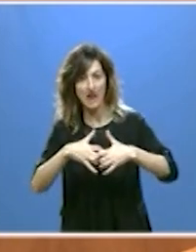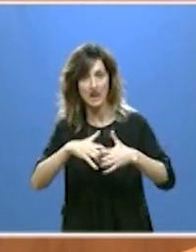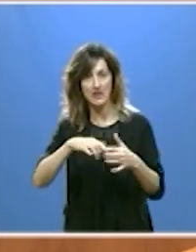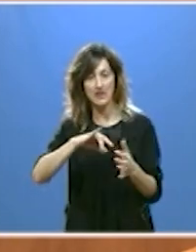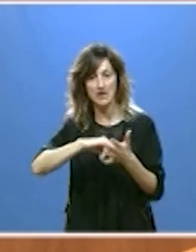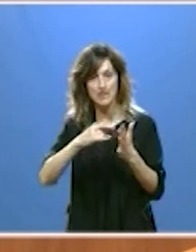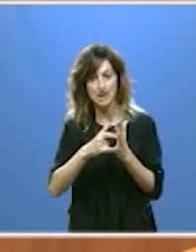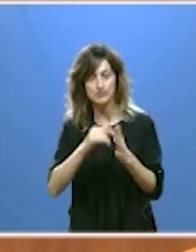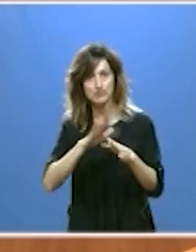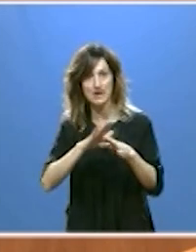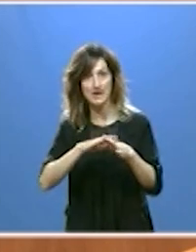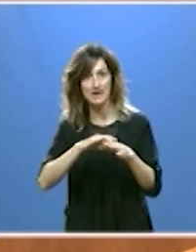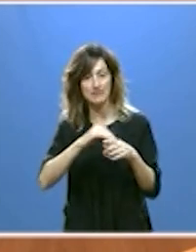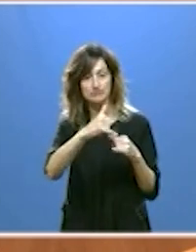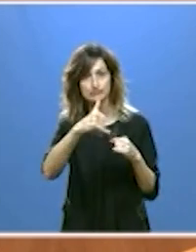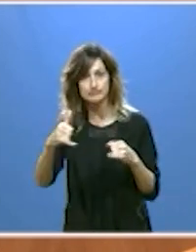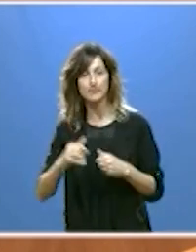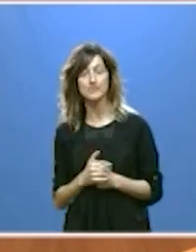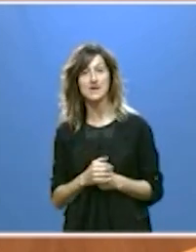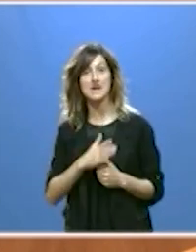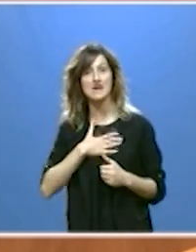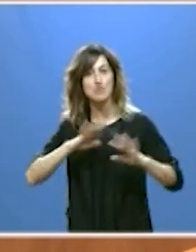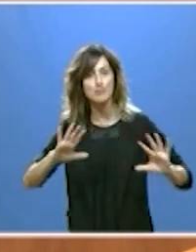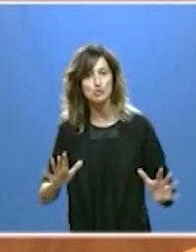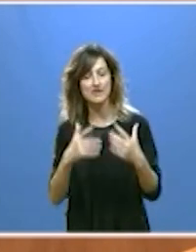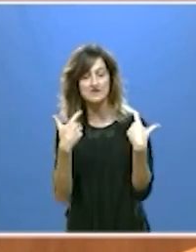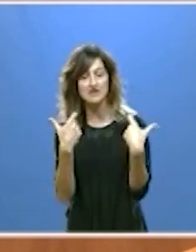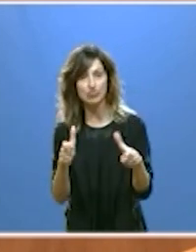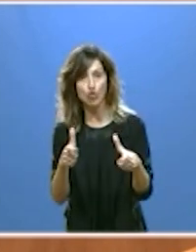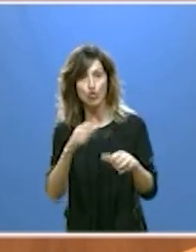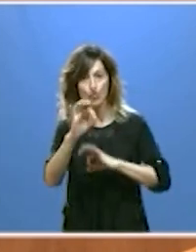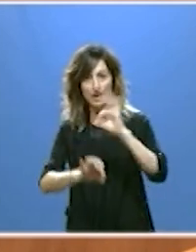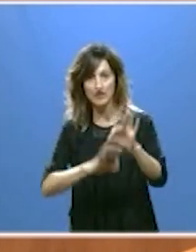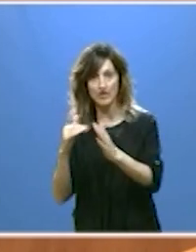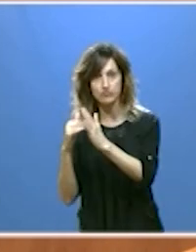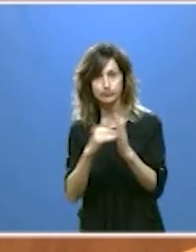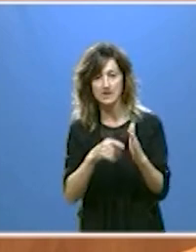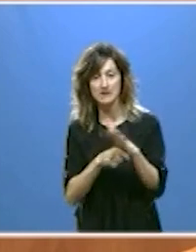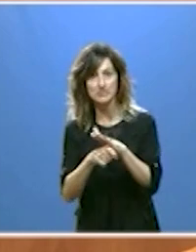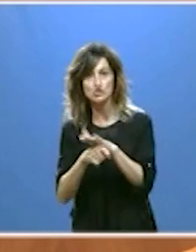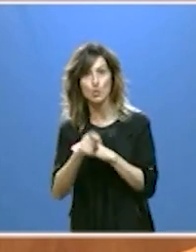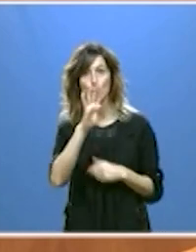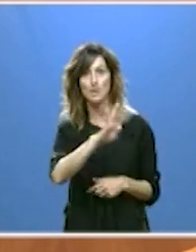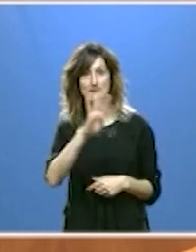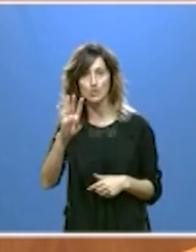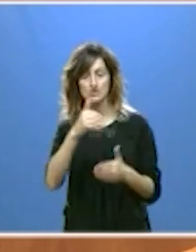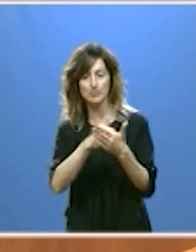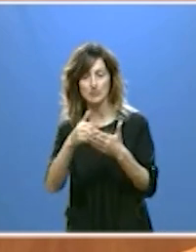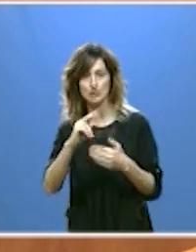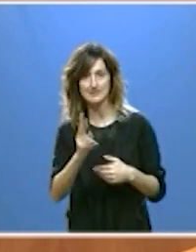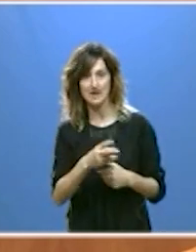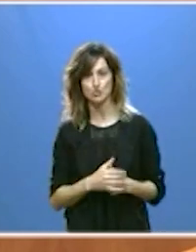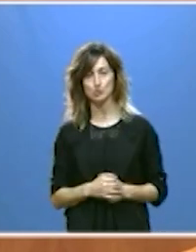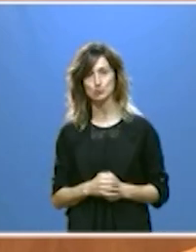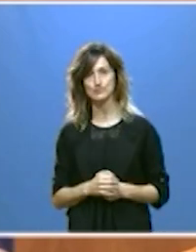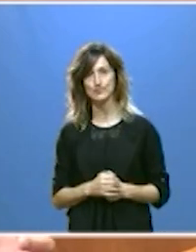terminales intermodales y estamos potenciando el sector logístico con inversiones de 44 millones de euros.